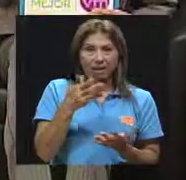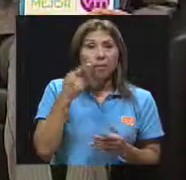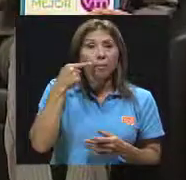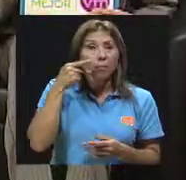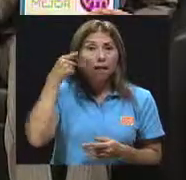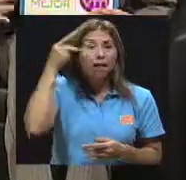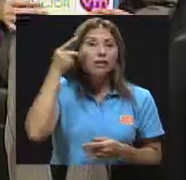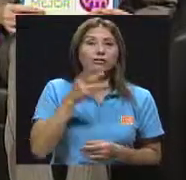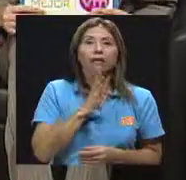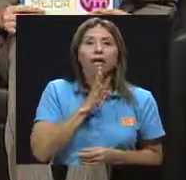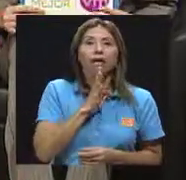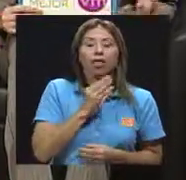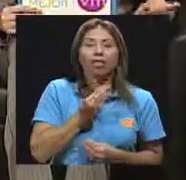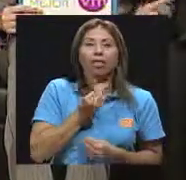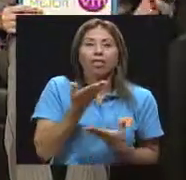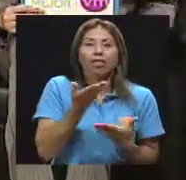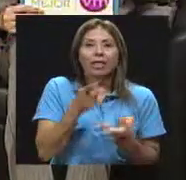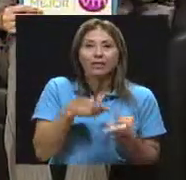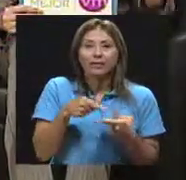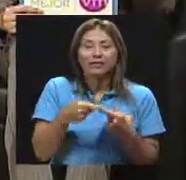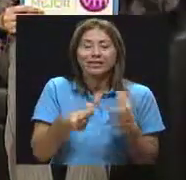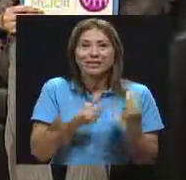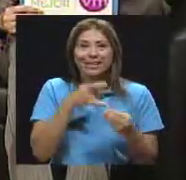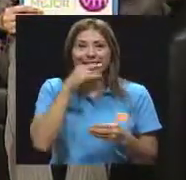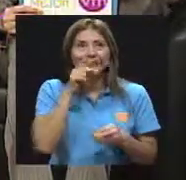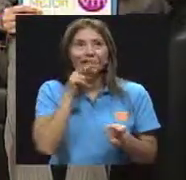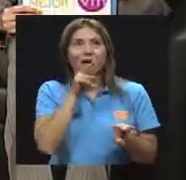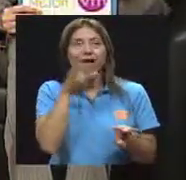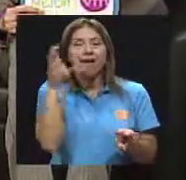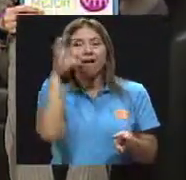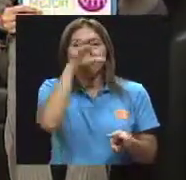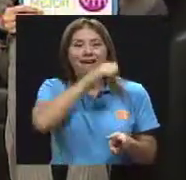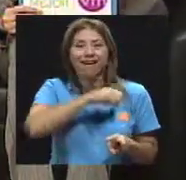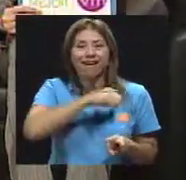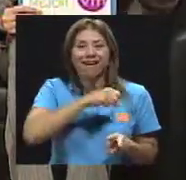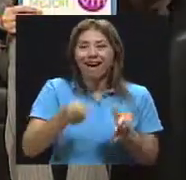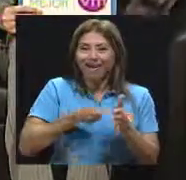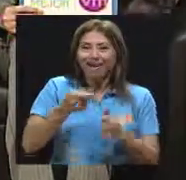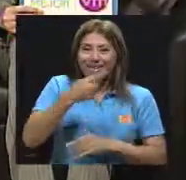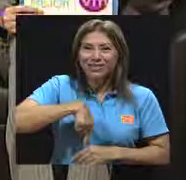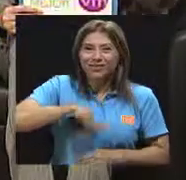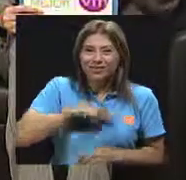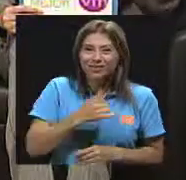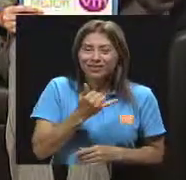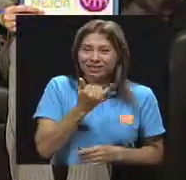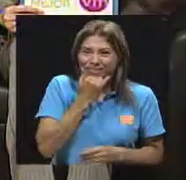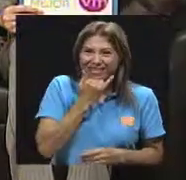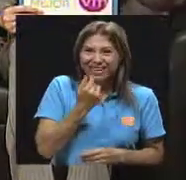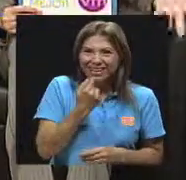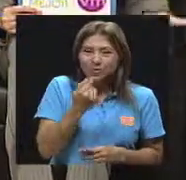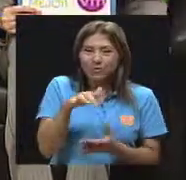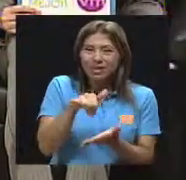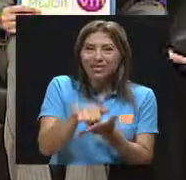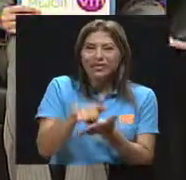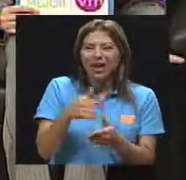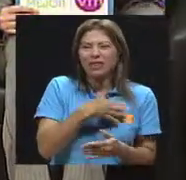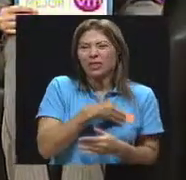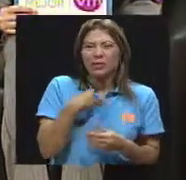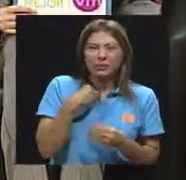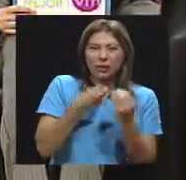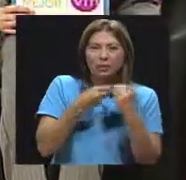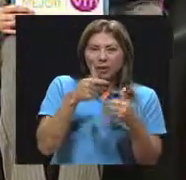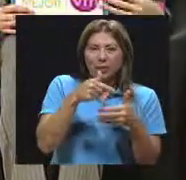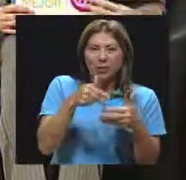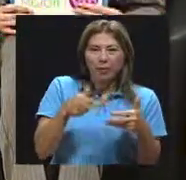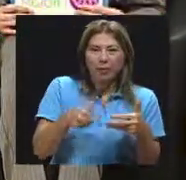predicar con el ejemplo, ¿verdad? Y a veces se nos va, no me gusta el brócoli, no me gusta y son enseñanzas que quedan en este hijo o